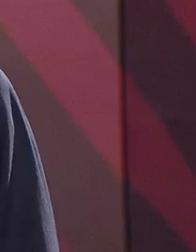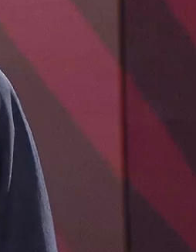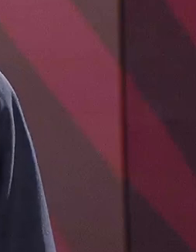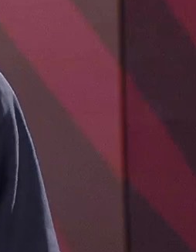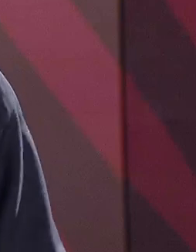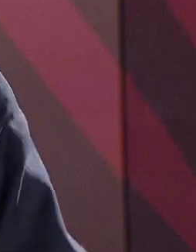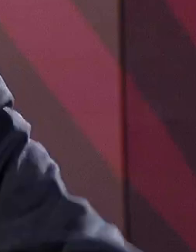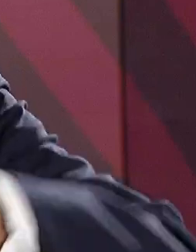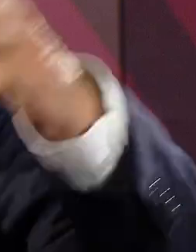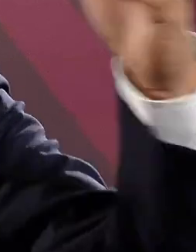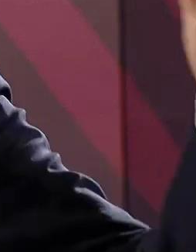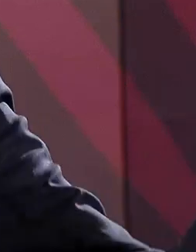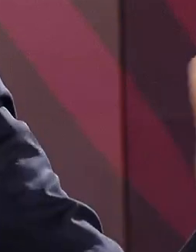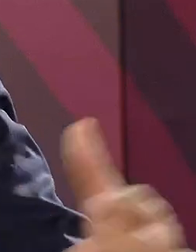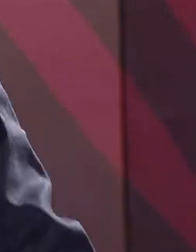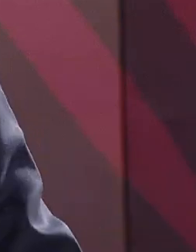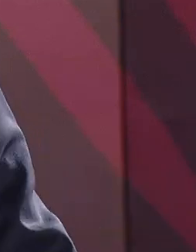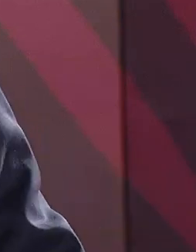ahora